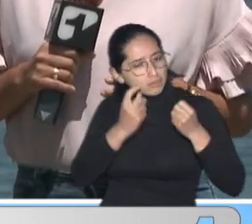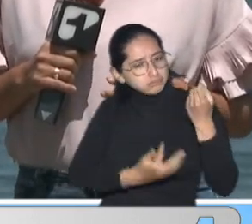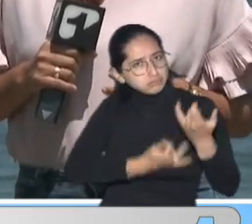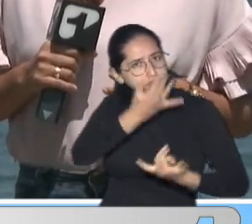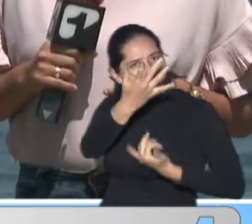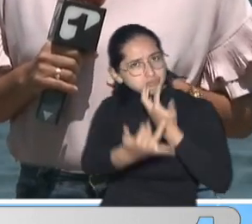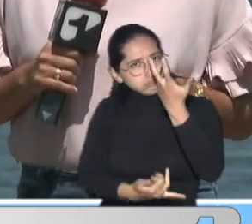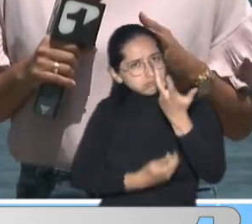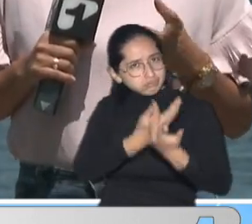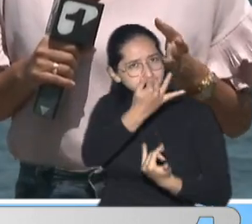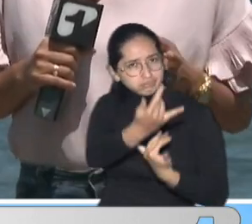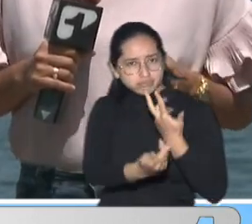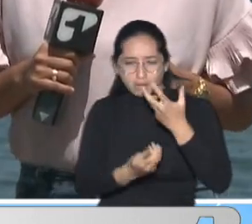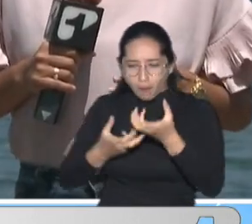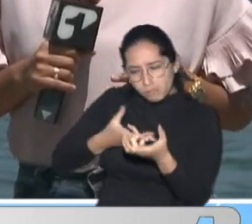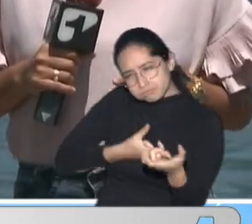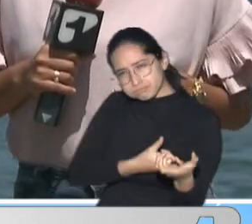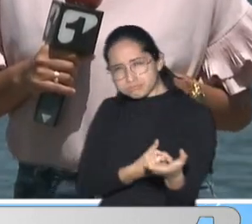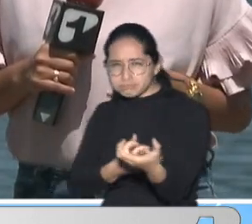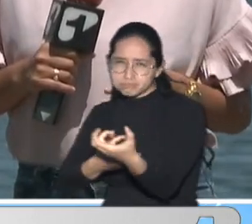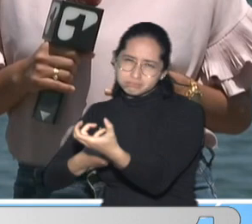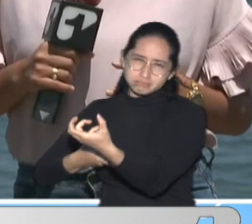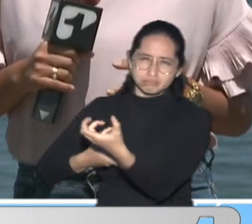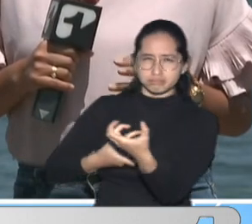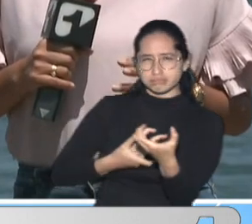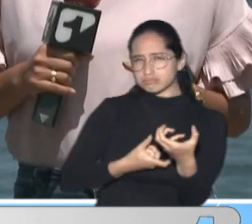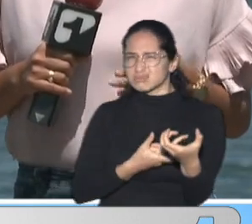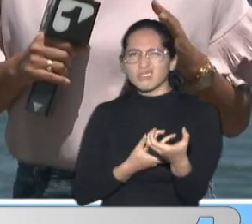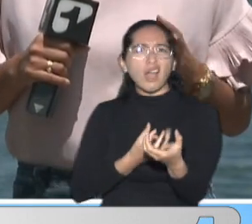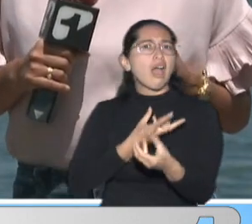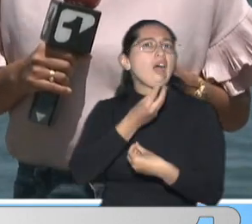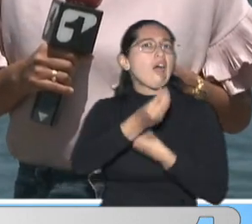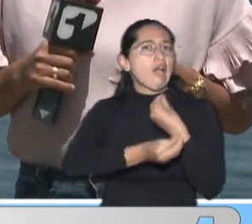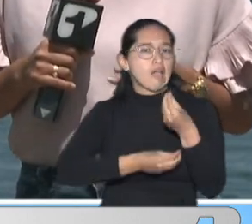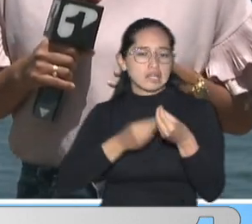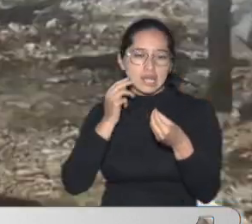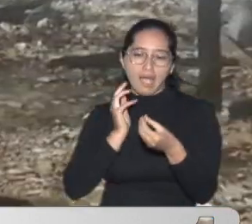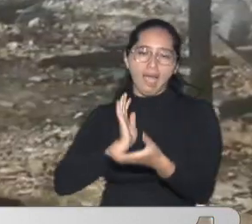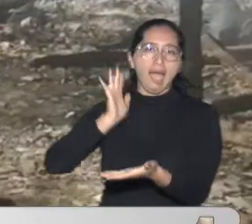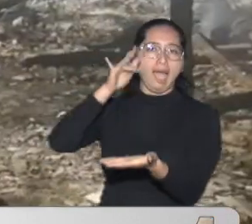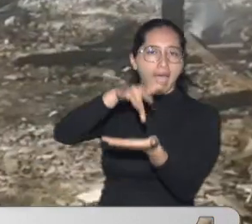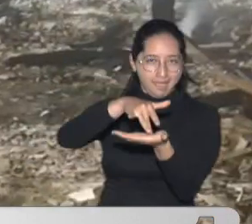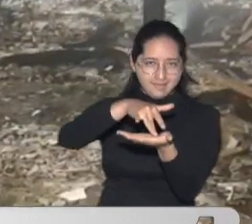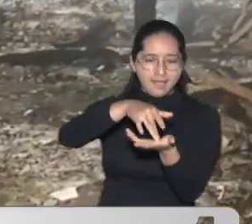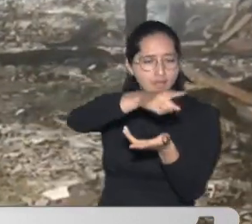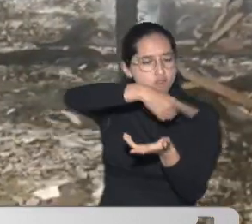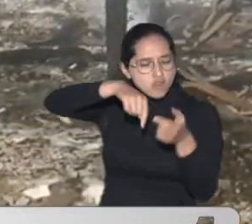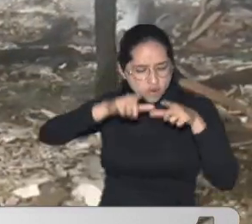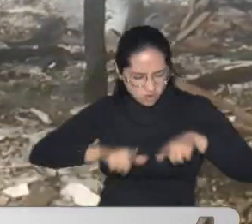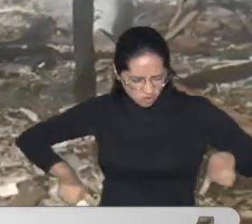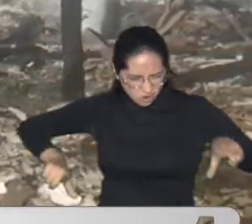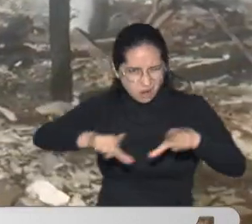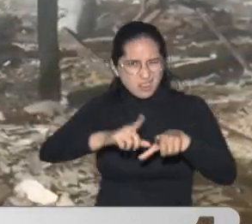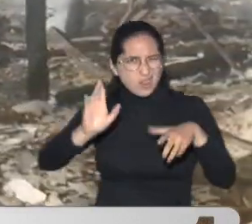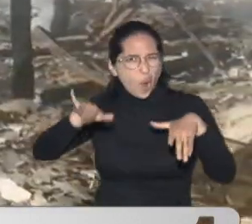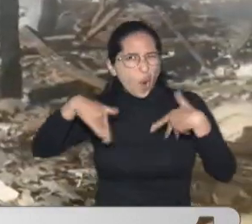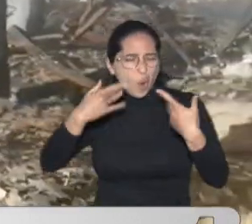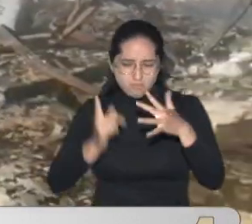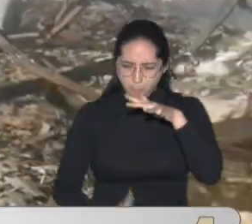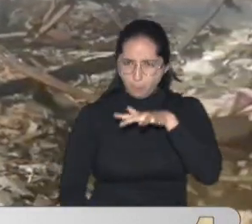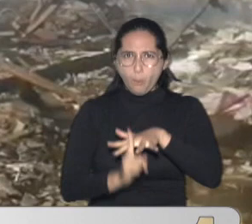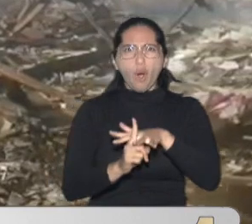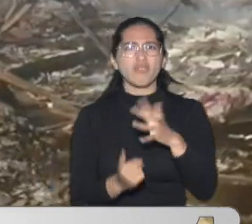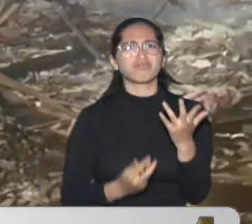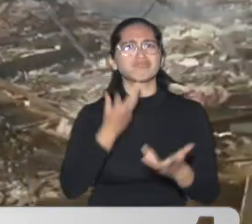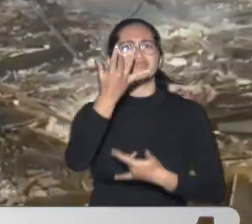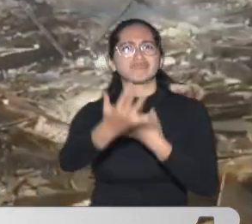bomberos Se encuentra En el lugar Tratando de establecer Las causas Que generaron Este fuerte Incendio En las últimas